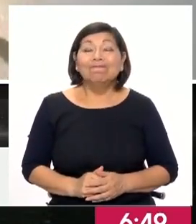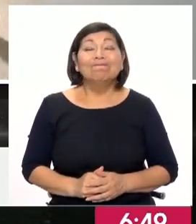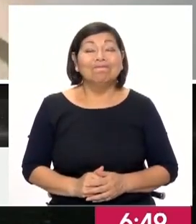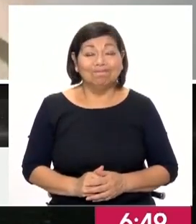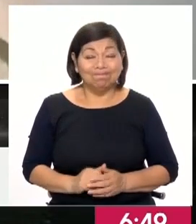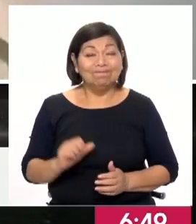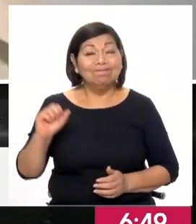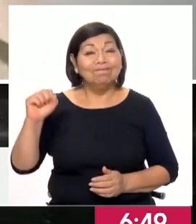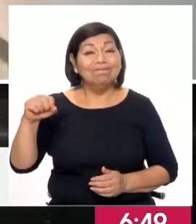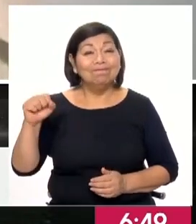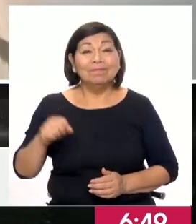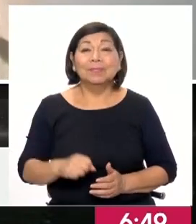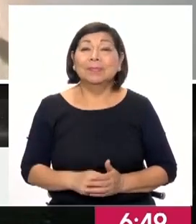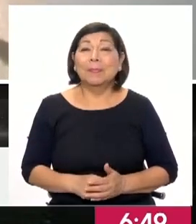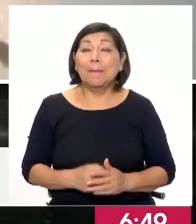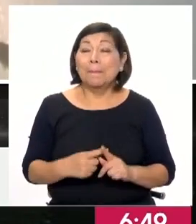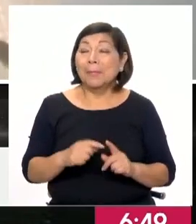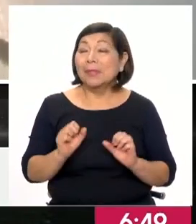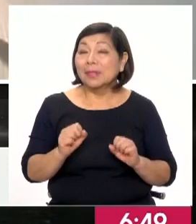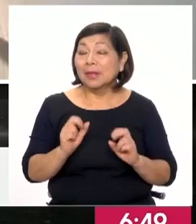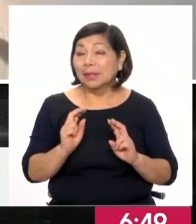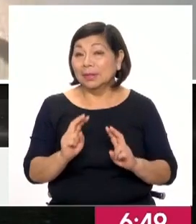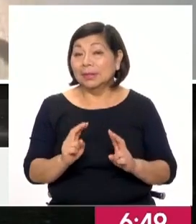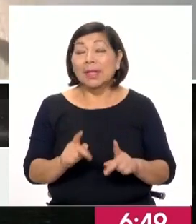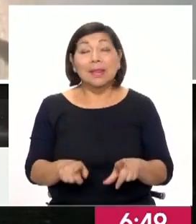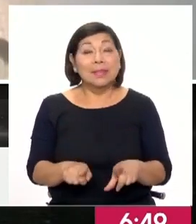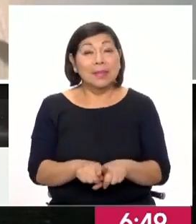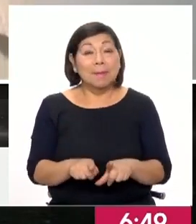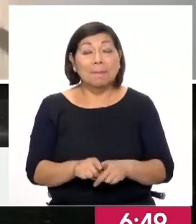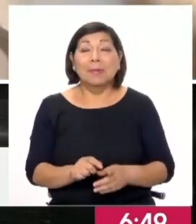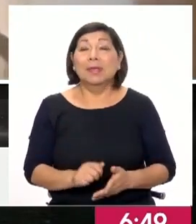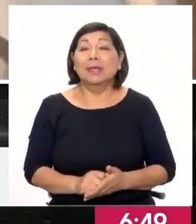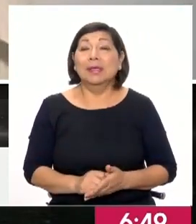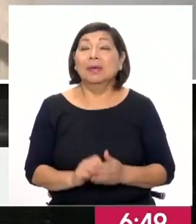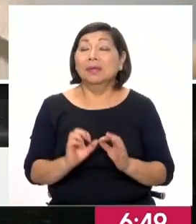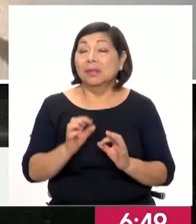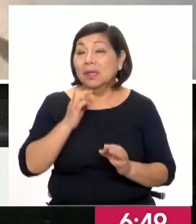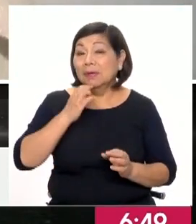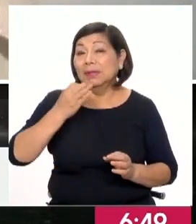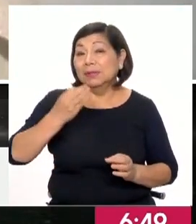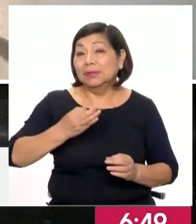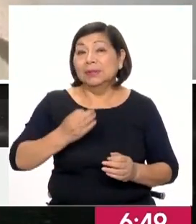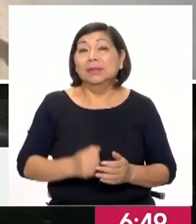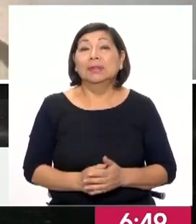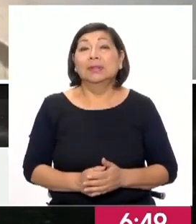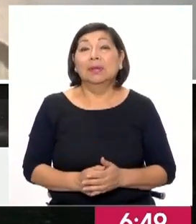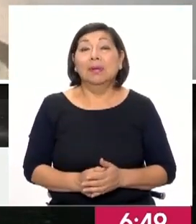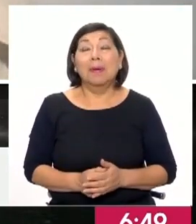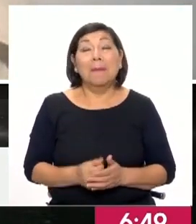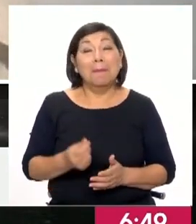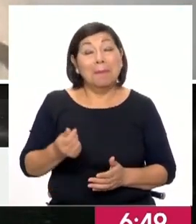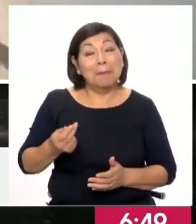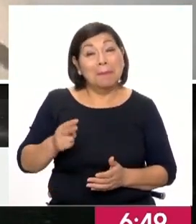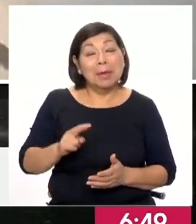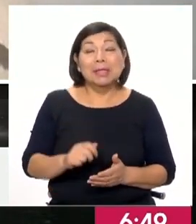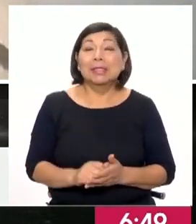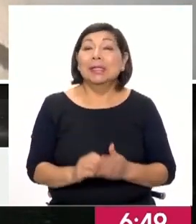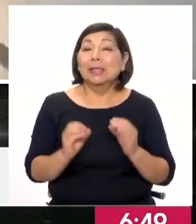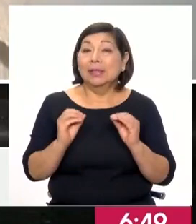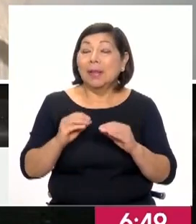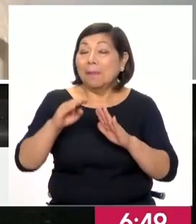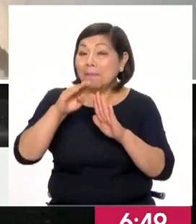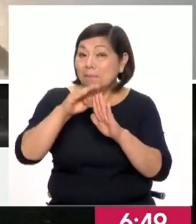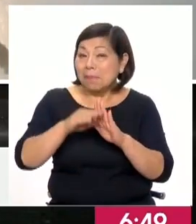Sí, correcto, correcto. Ahora, lo que hay que tener en cuenta también es que, si bien es cierto, la inflación está cediendo y está